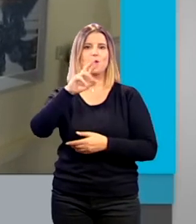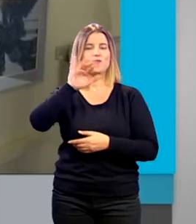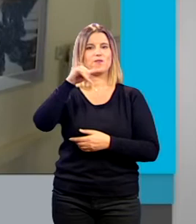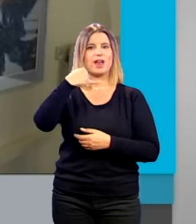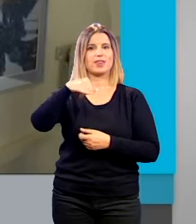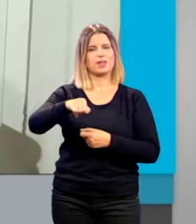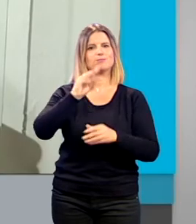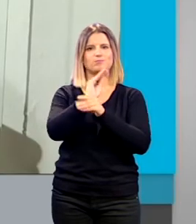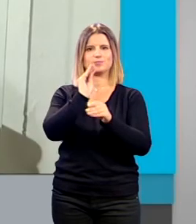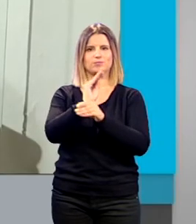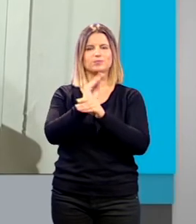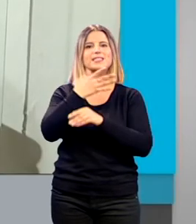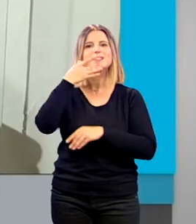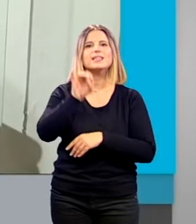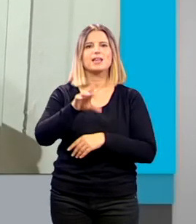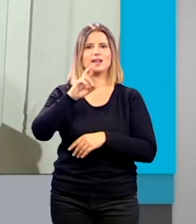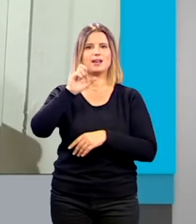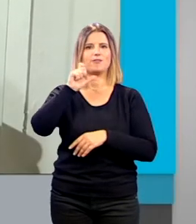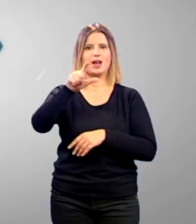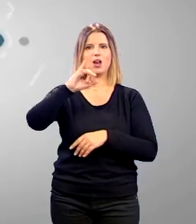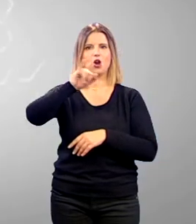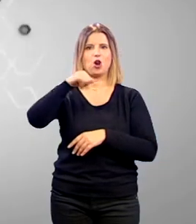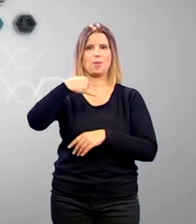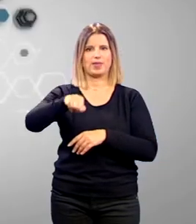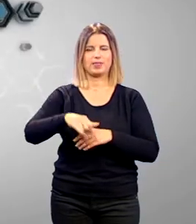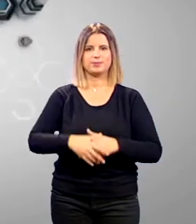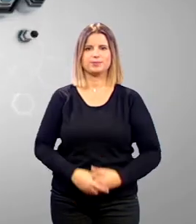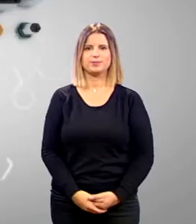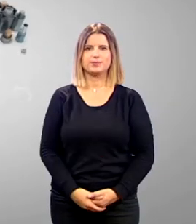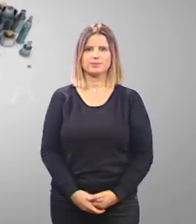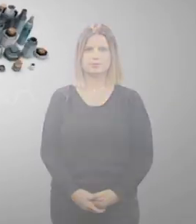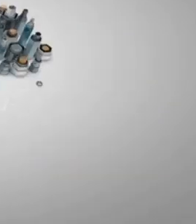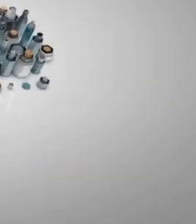legado será Rafael López Guzmán Gracias